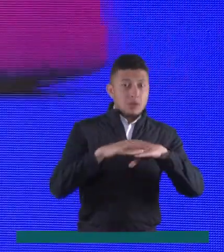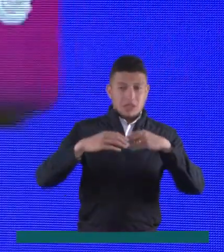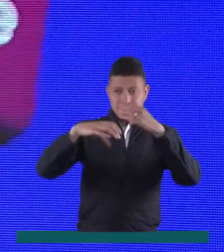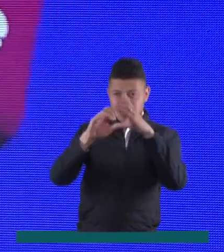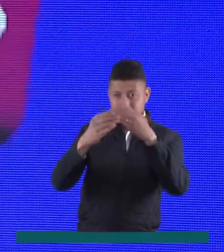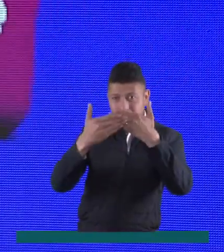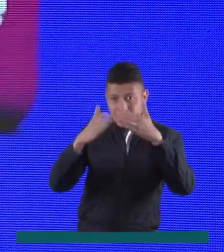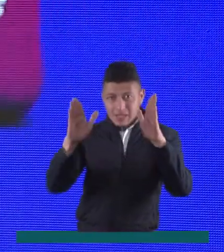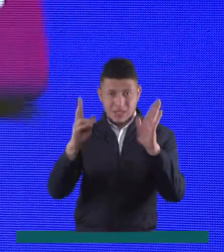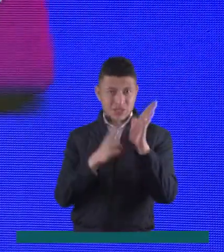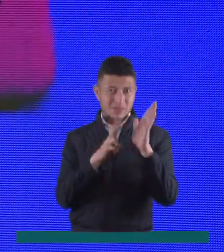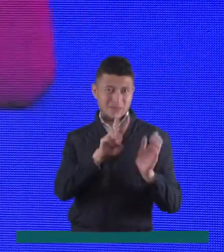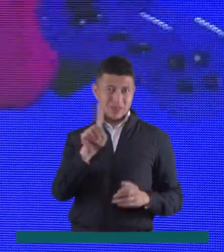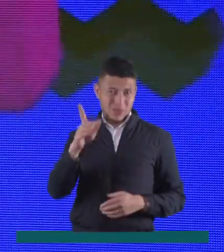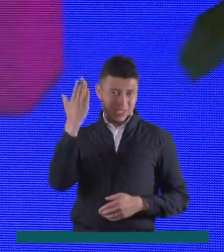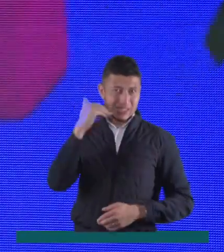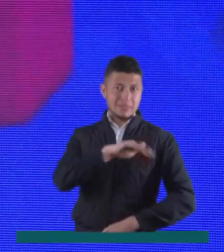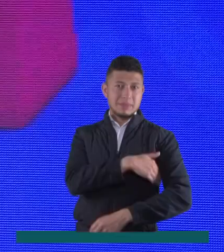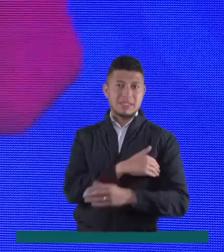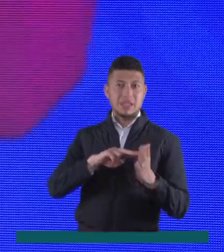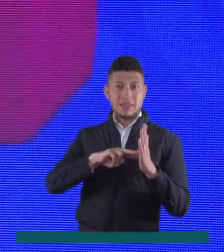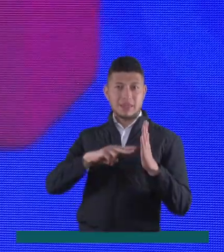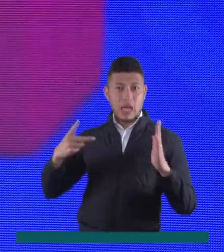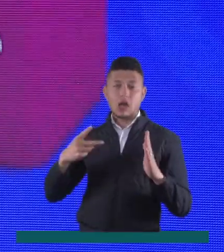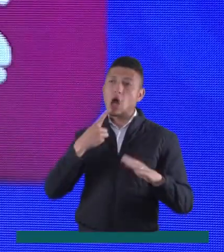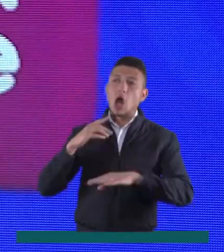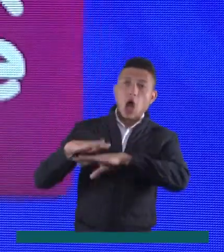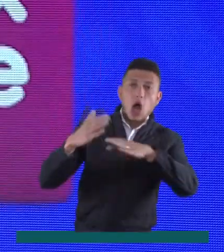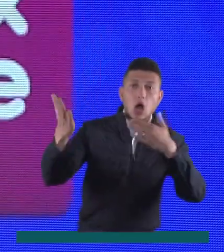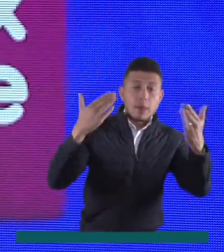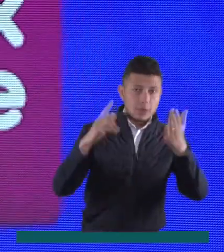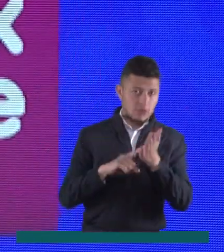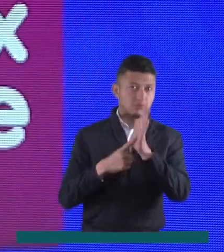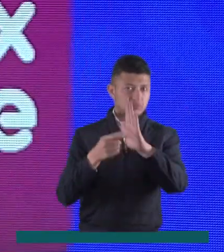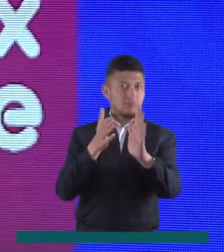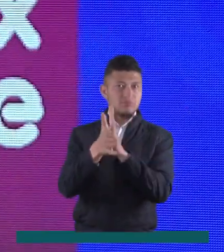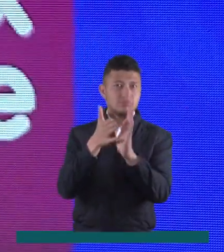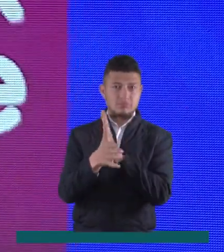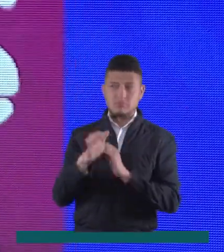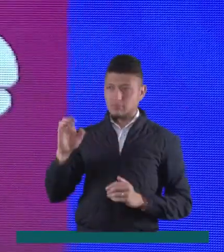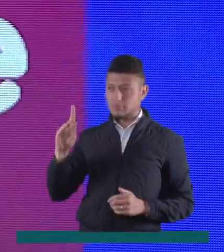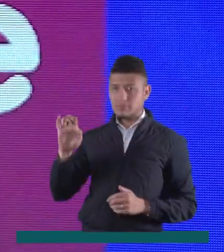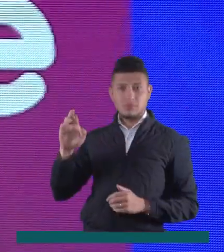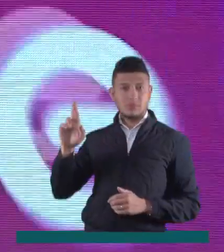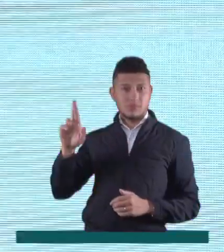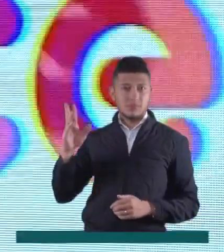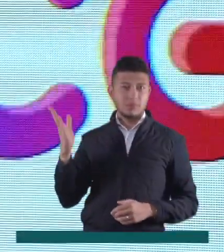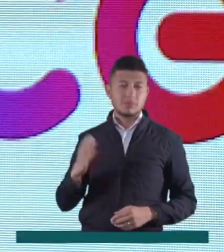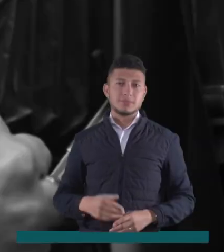convocatoria Abre Cámara 2021 liderada por el Ministerio de las TIC. Edgar Vinasco nos cuenta.